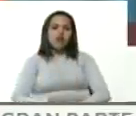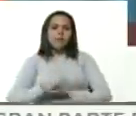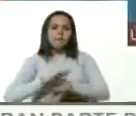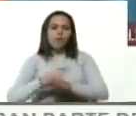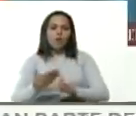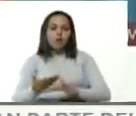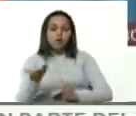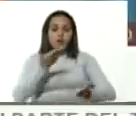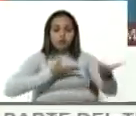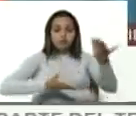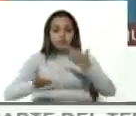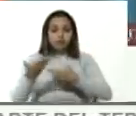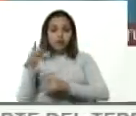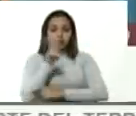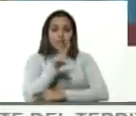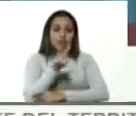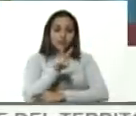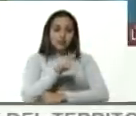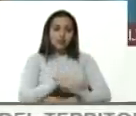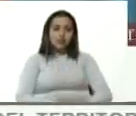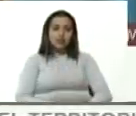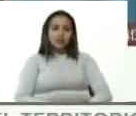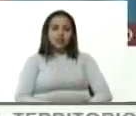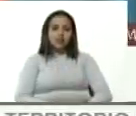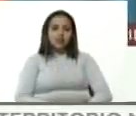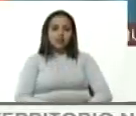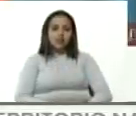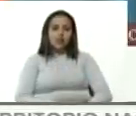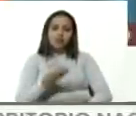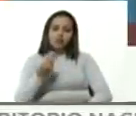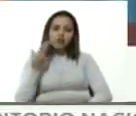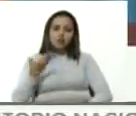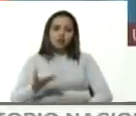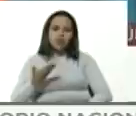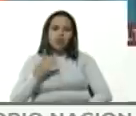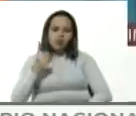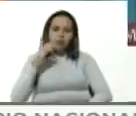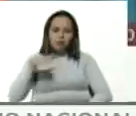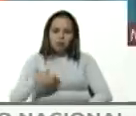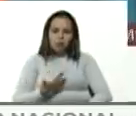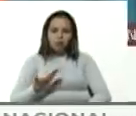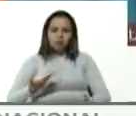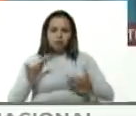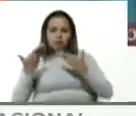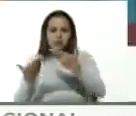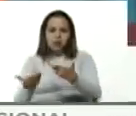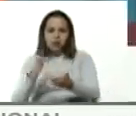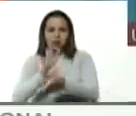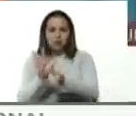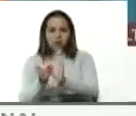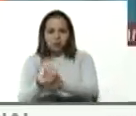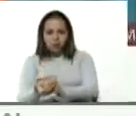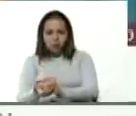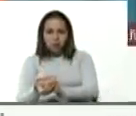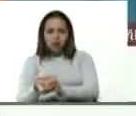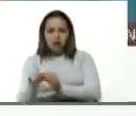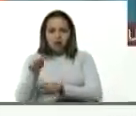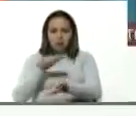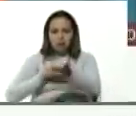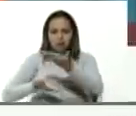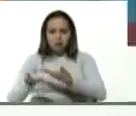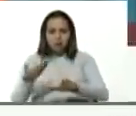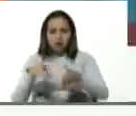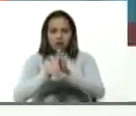inversiones en Venezuela son muy valiosas y pueden tener también una justa ganancia una ganancia legal